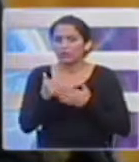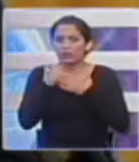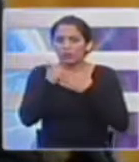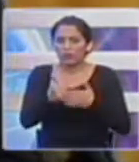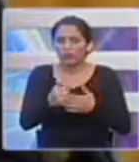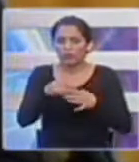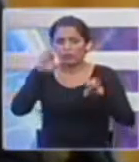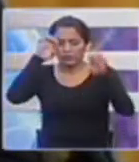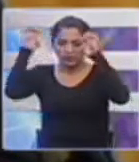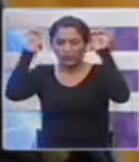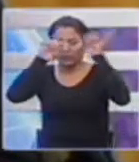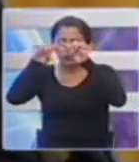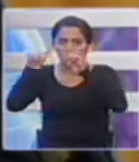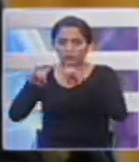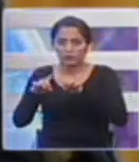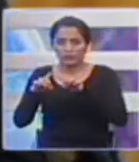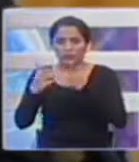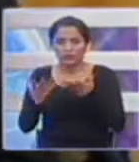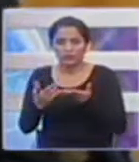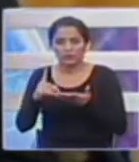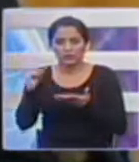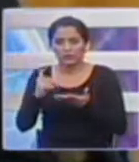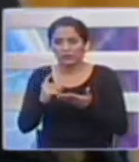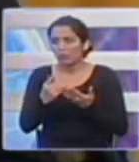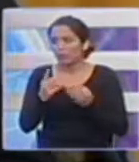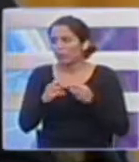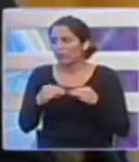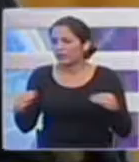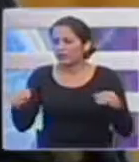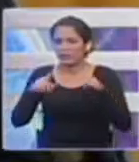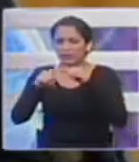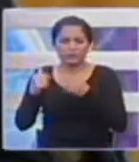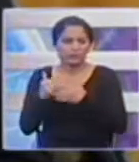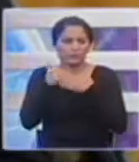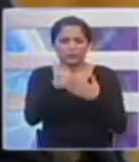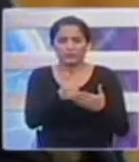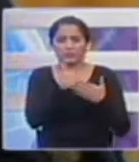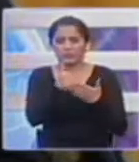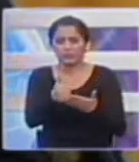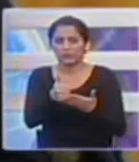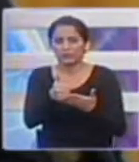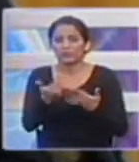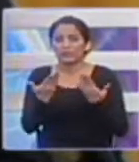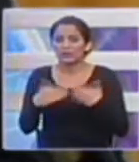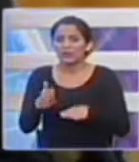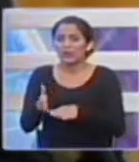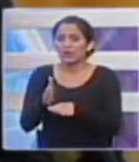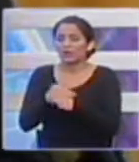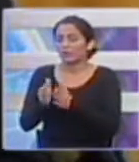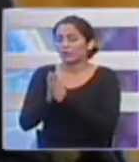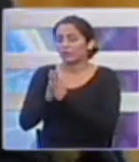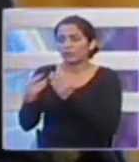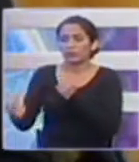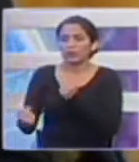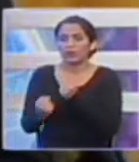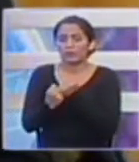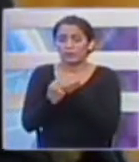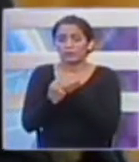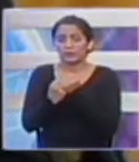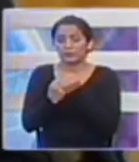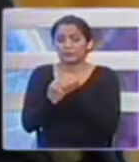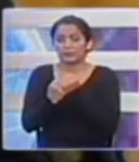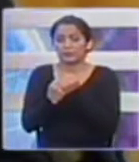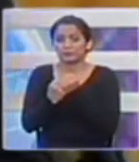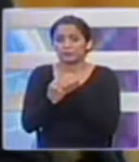Se generó un solo comando desde Susudel, que debe estar reunido precisamente